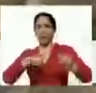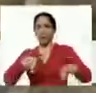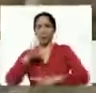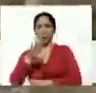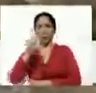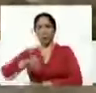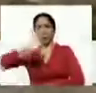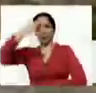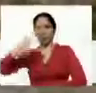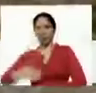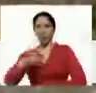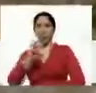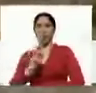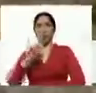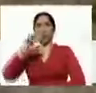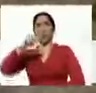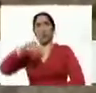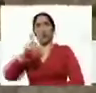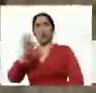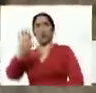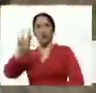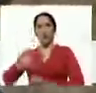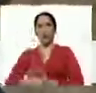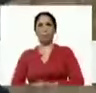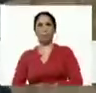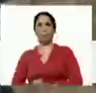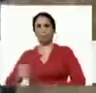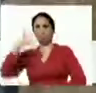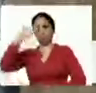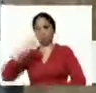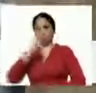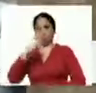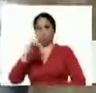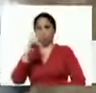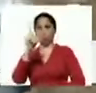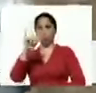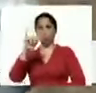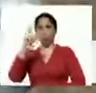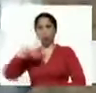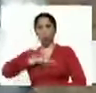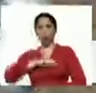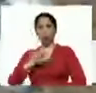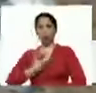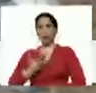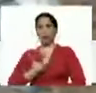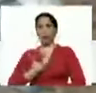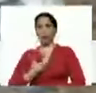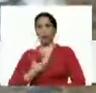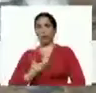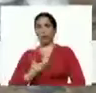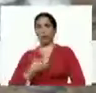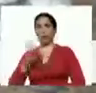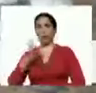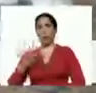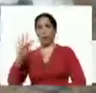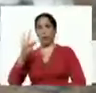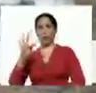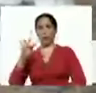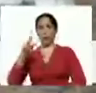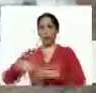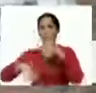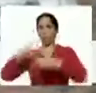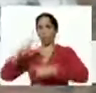general de división Winder González Urdoneta comandante del azote de nuestro alcalde Francisco Graterol de los